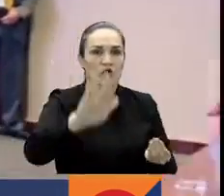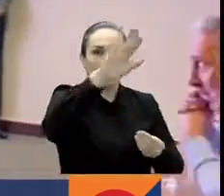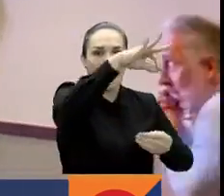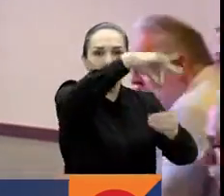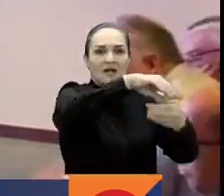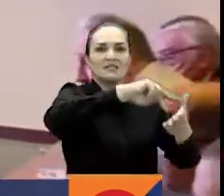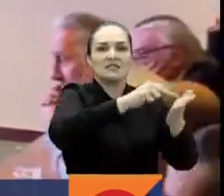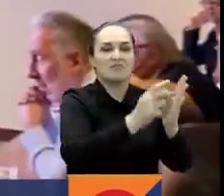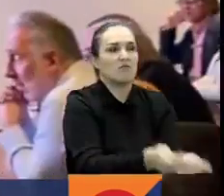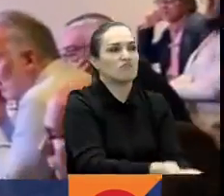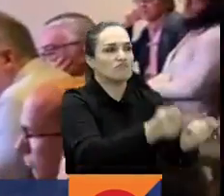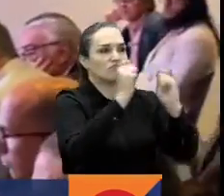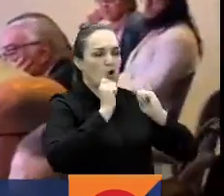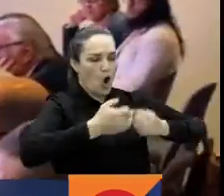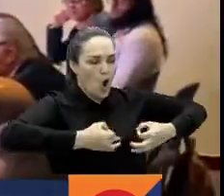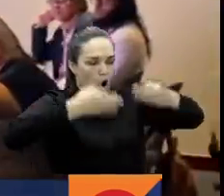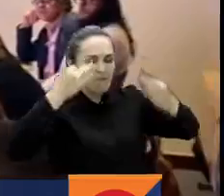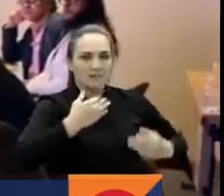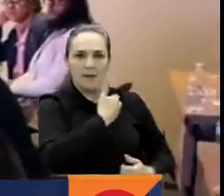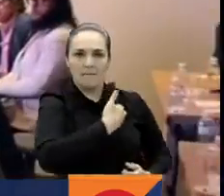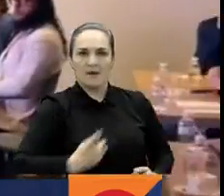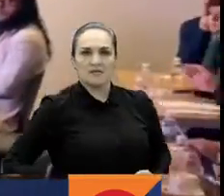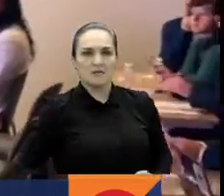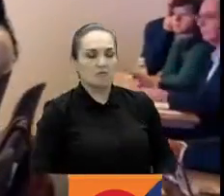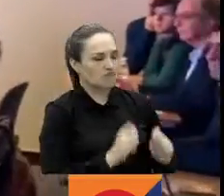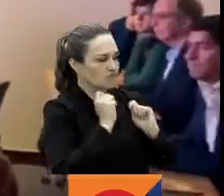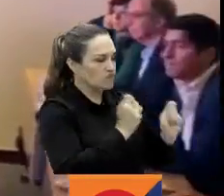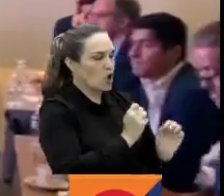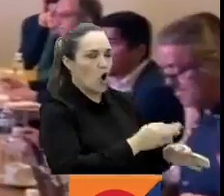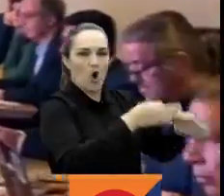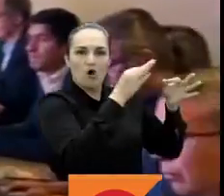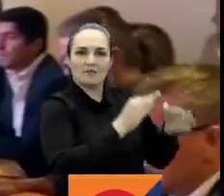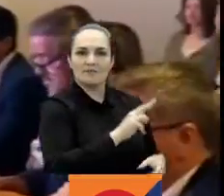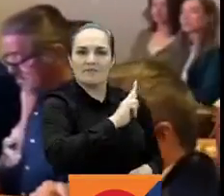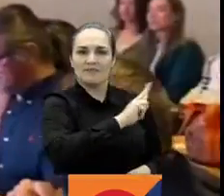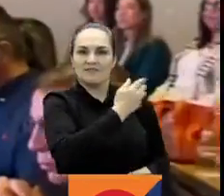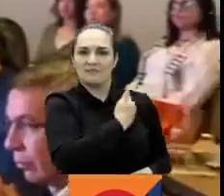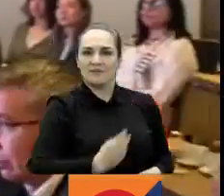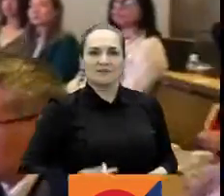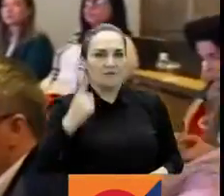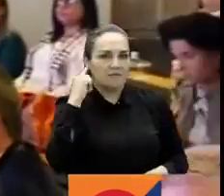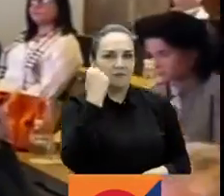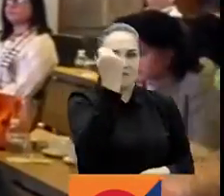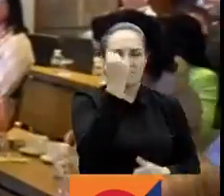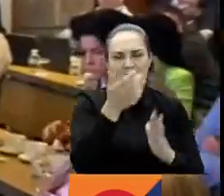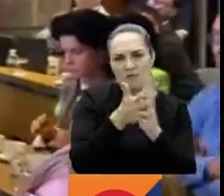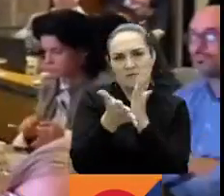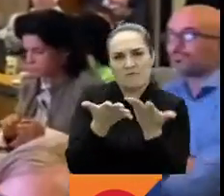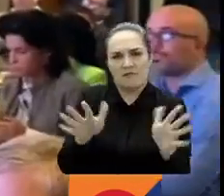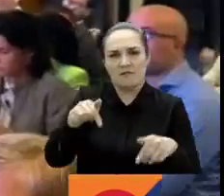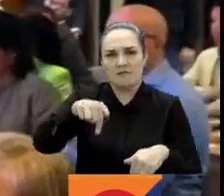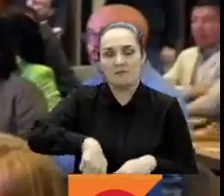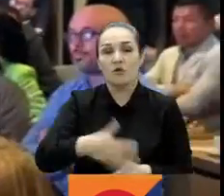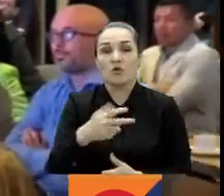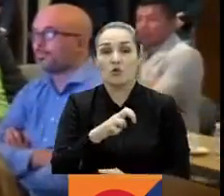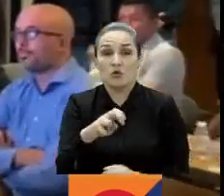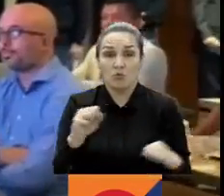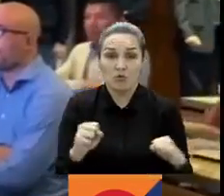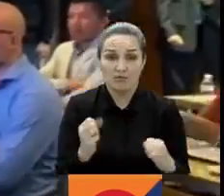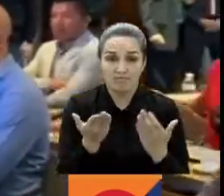y vicepresidenta electos de Colombia. Esta es toda la información por el momento desde el norte de Bogotá. John López, RTBC Noticias Conectados, 24